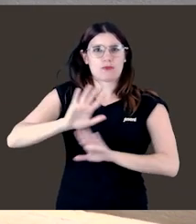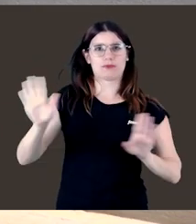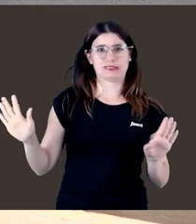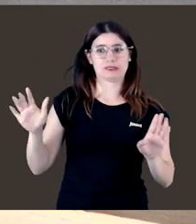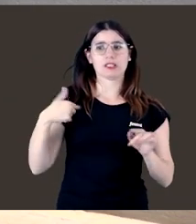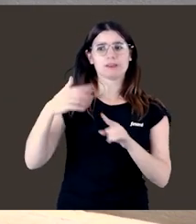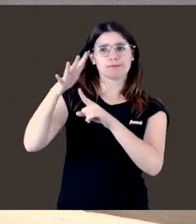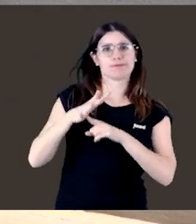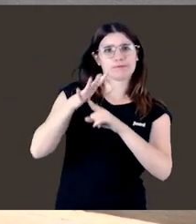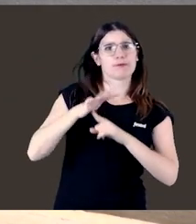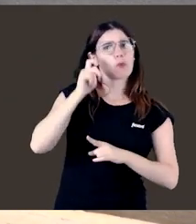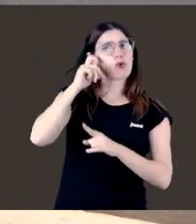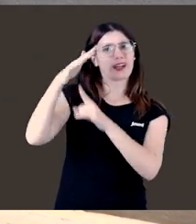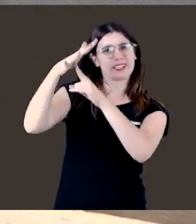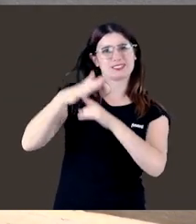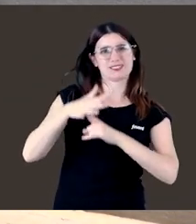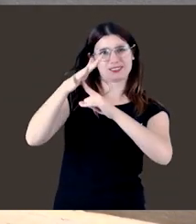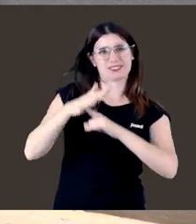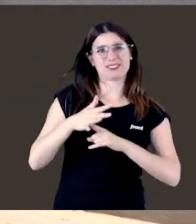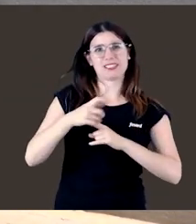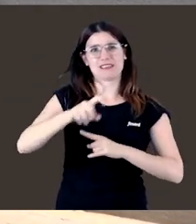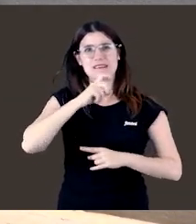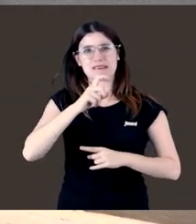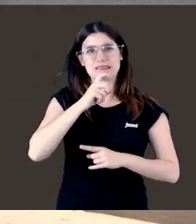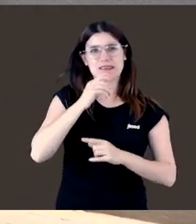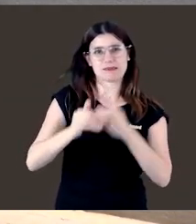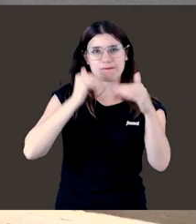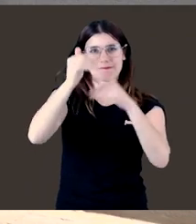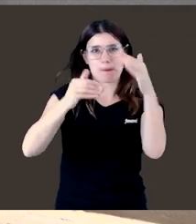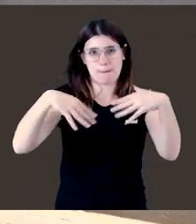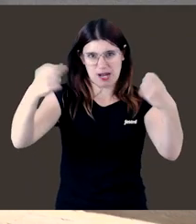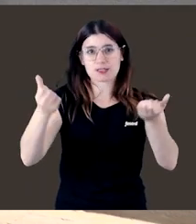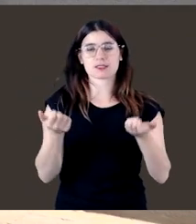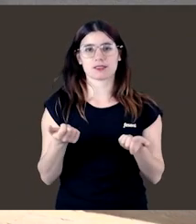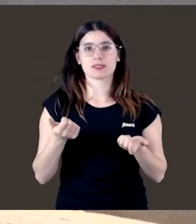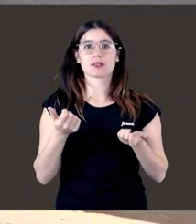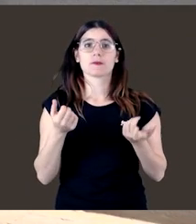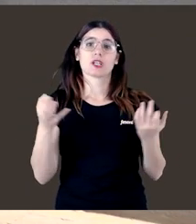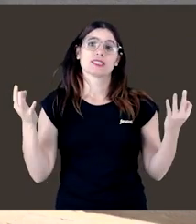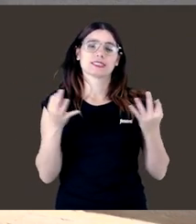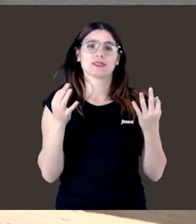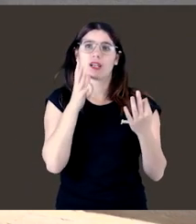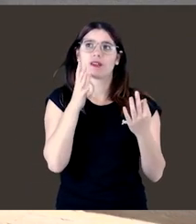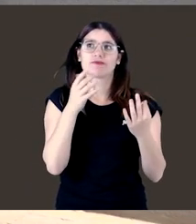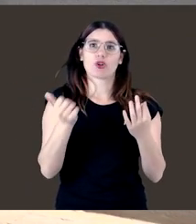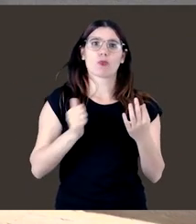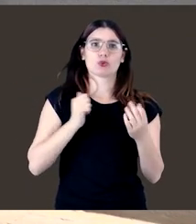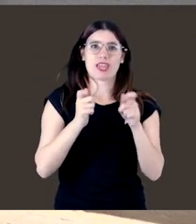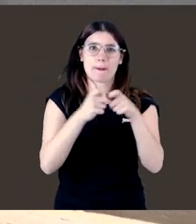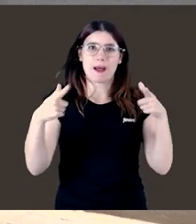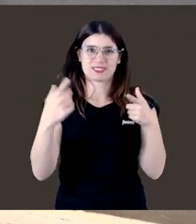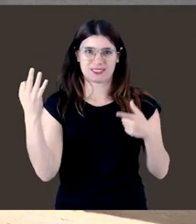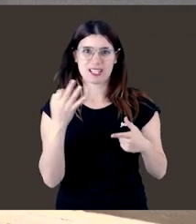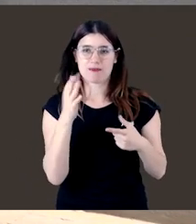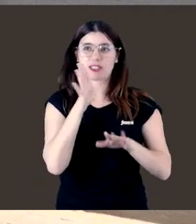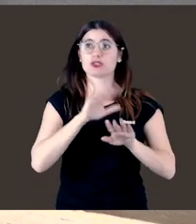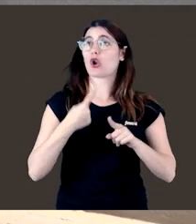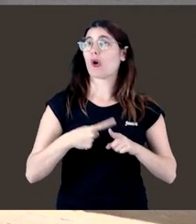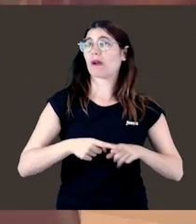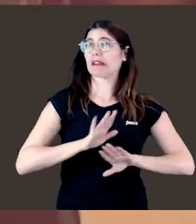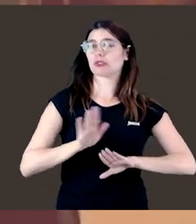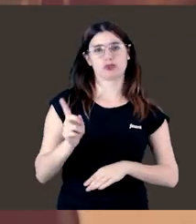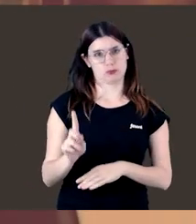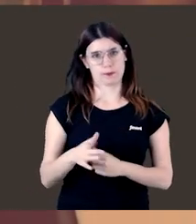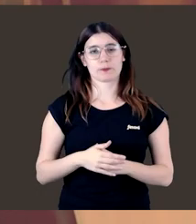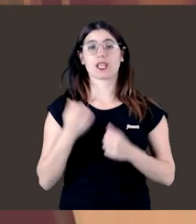publicidad, de la cual las mujeres parece que no tenemos masa muscular y no tenemos muchas posibilidades más que ser objetos de